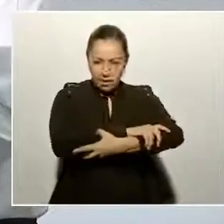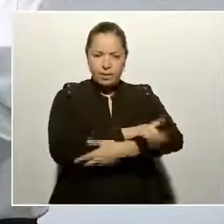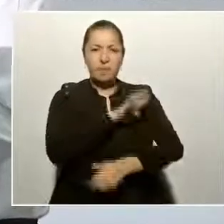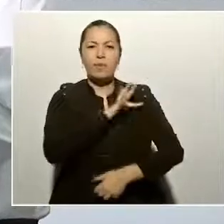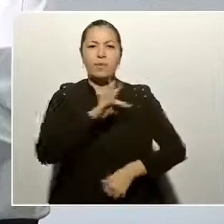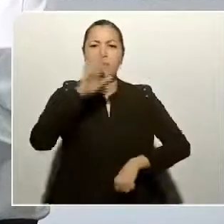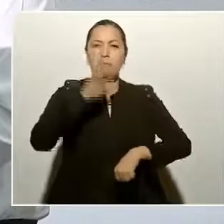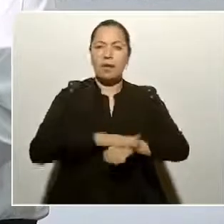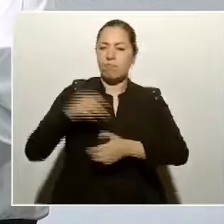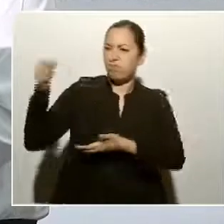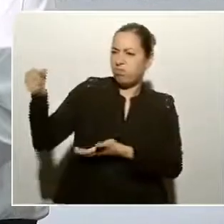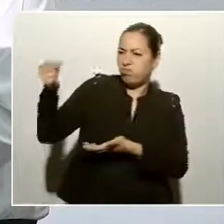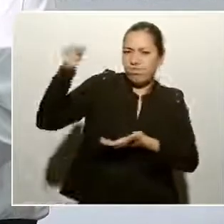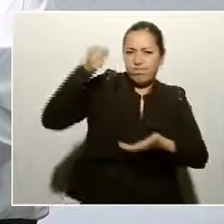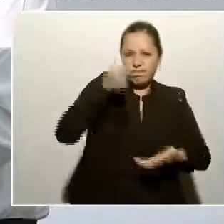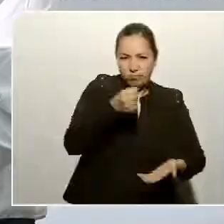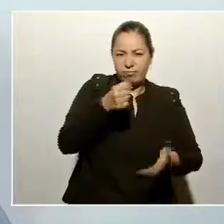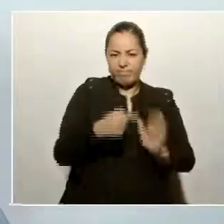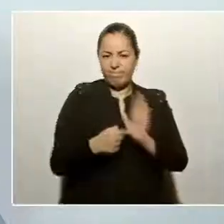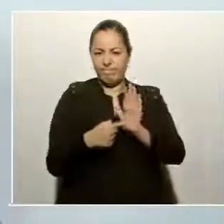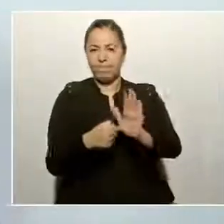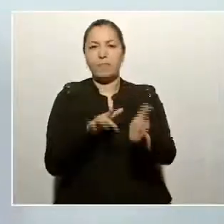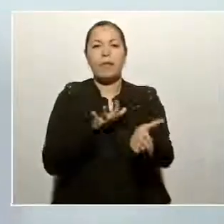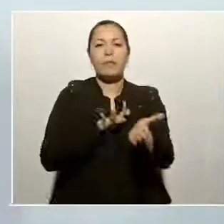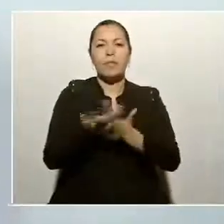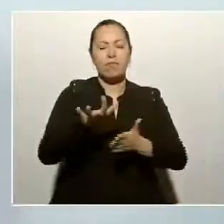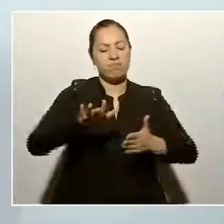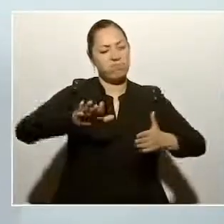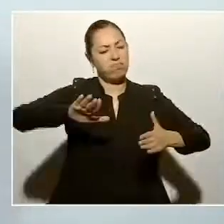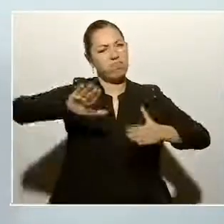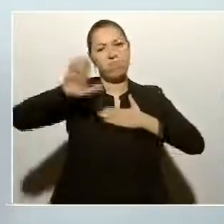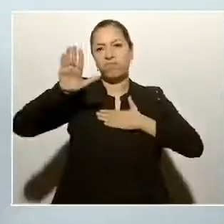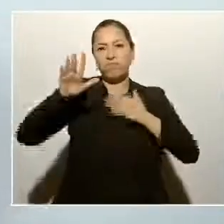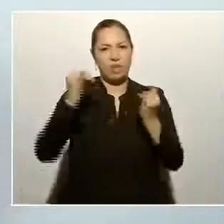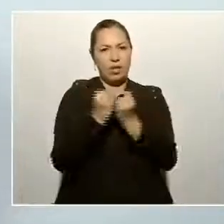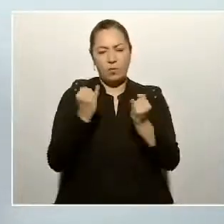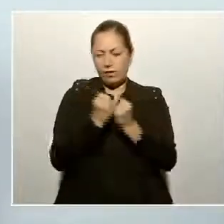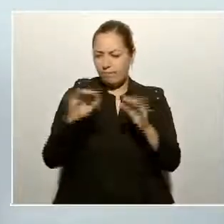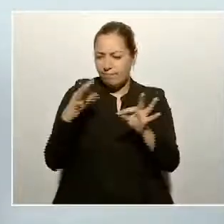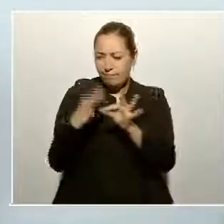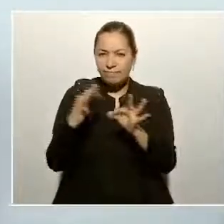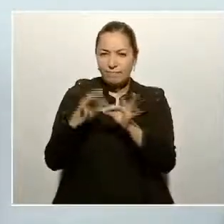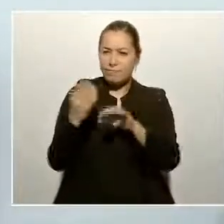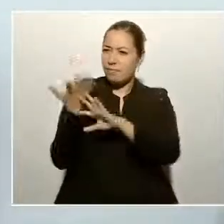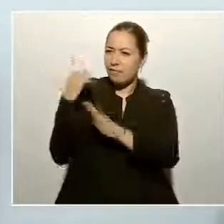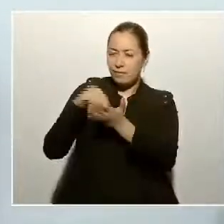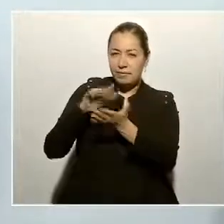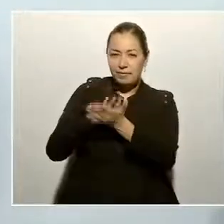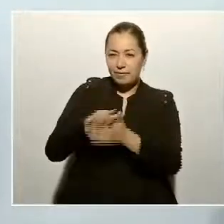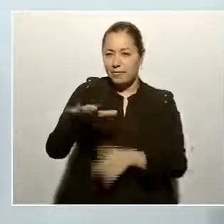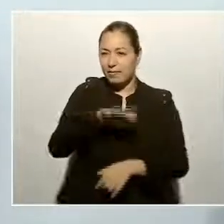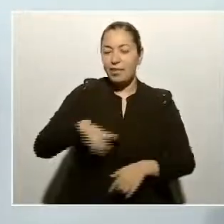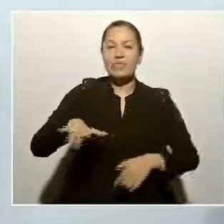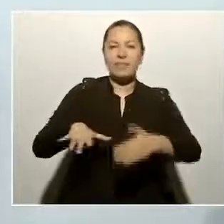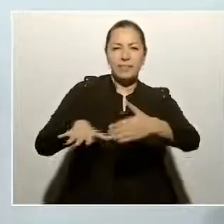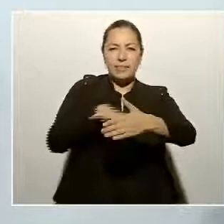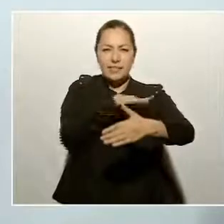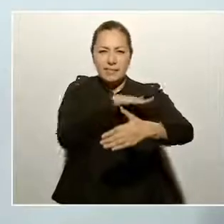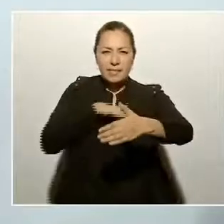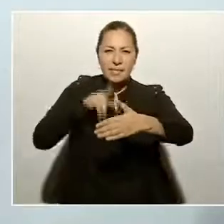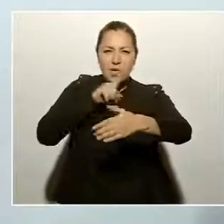recursos. Tenemos el compromiso de terminar la presa de Santa María y